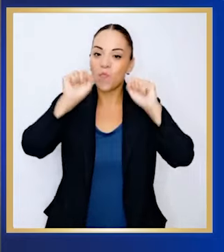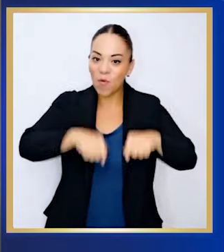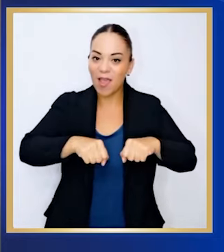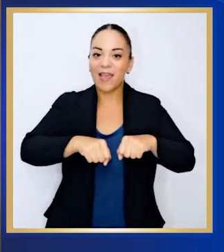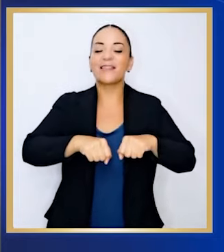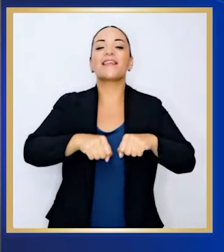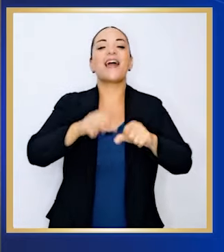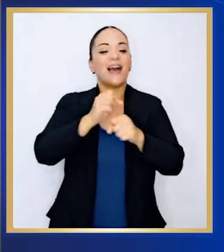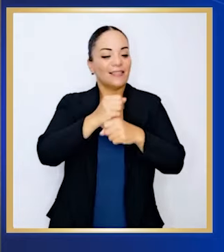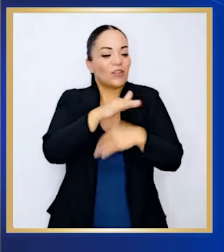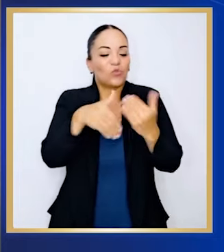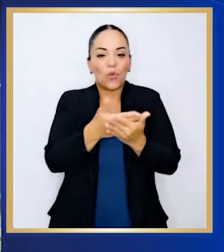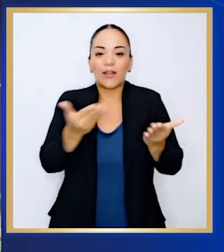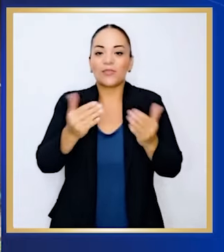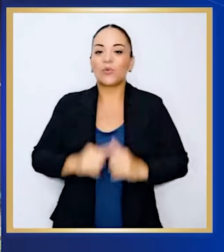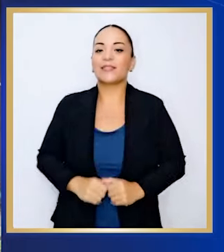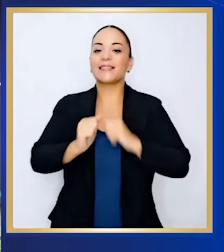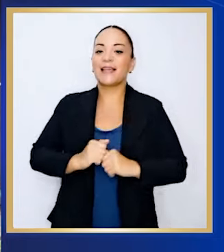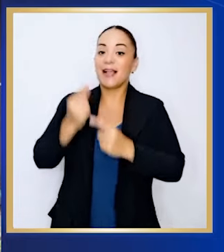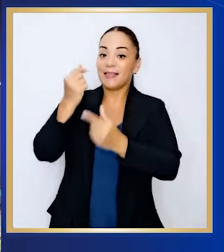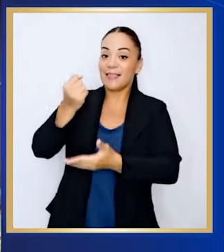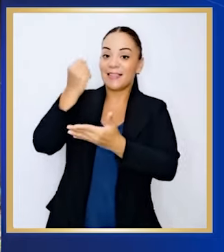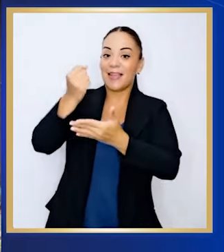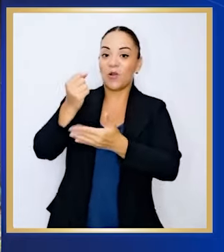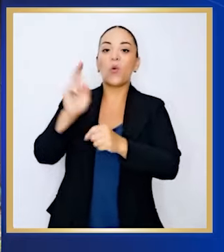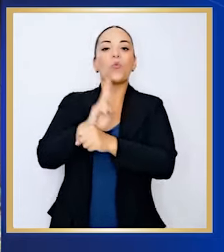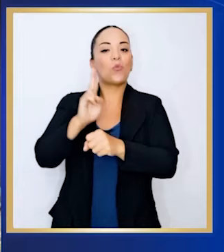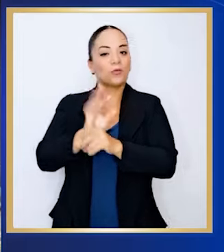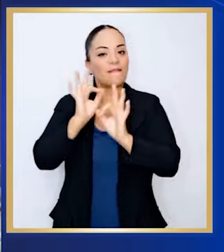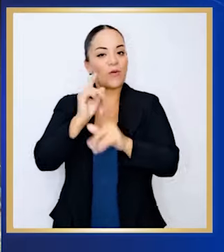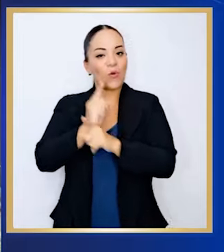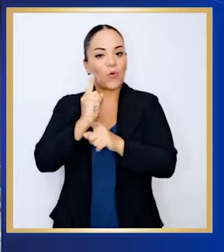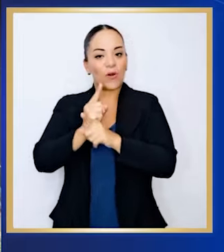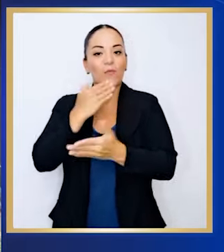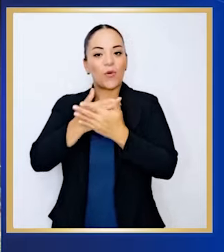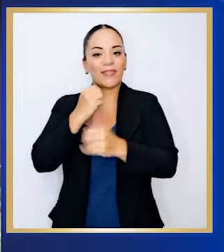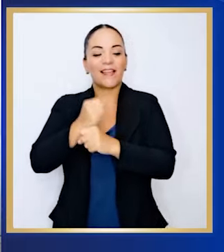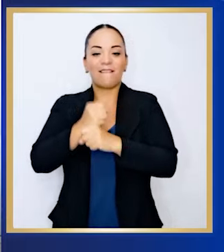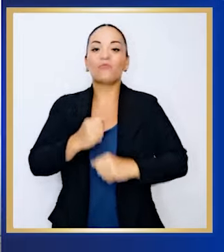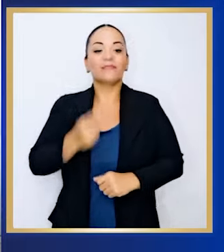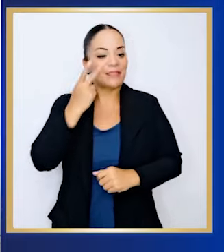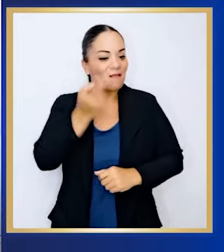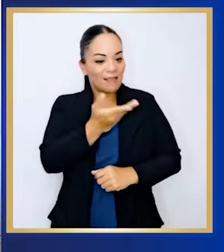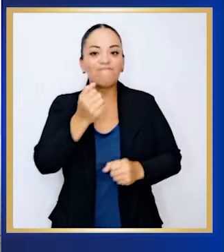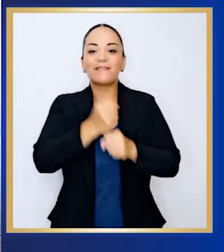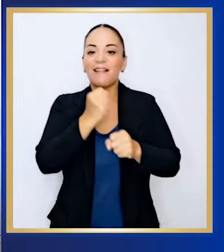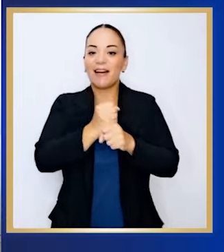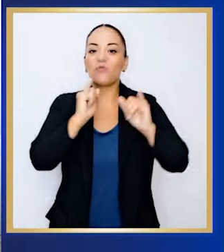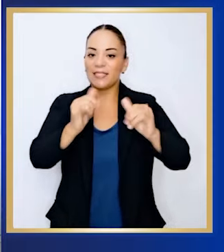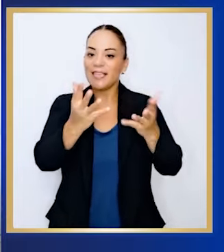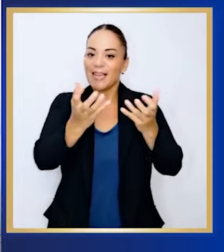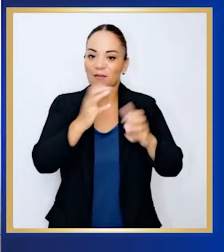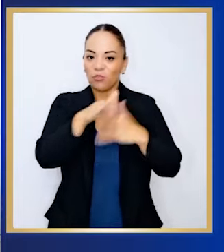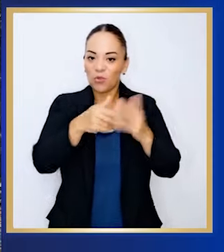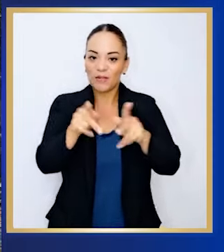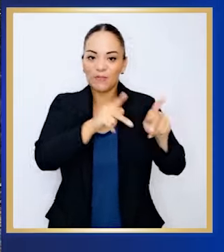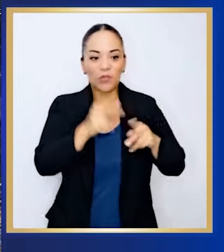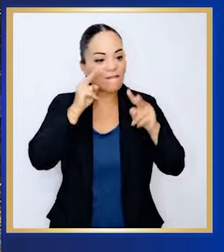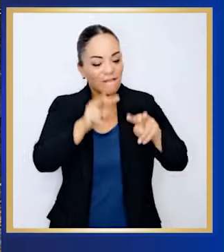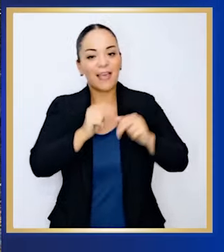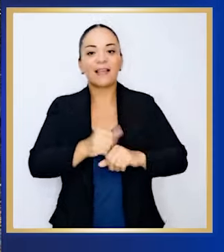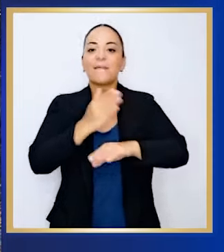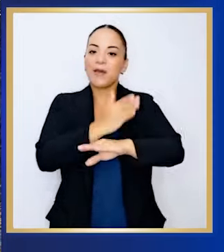pueden hacer las cosas. Sabiendo que el dinero está bien invertido, que están haciendo un buen trabajo, se ve que están trabajando y eso es lo que todos queremos,